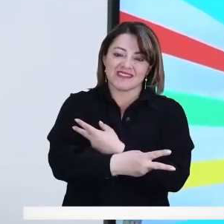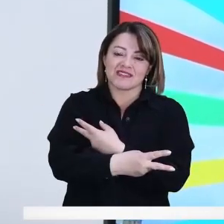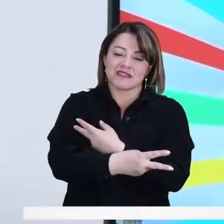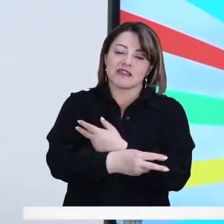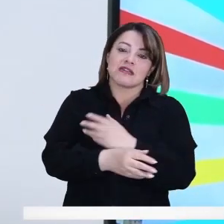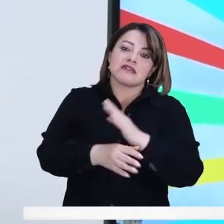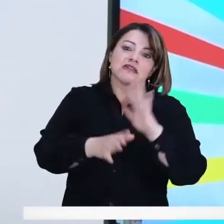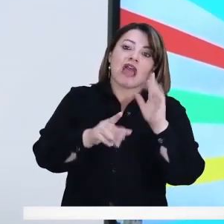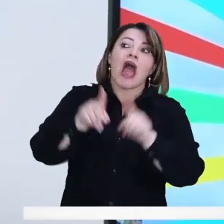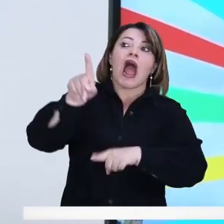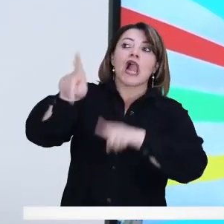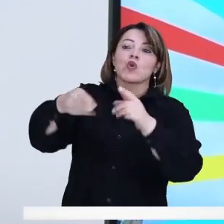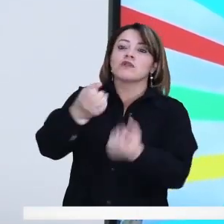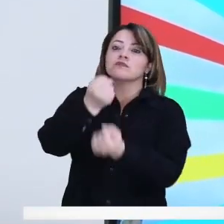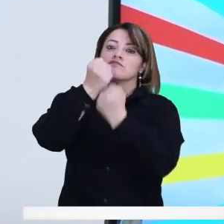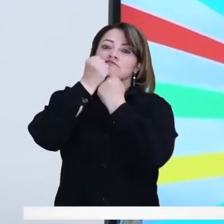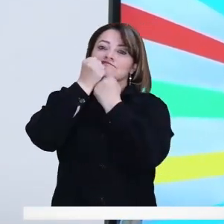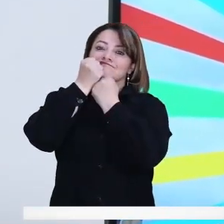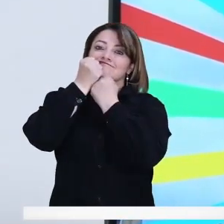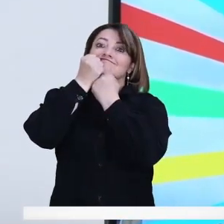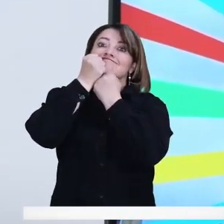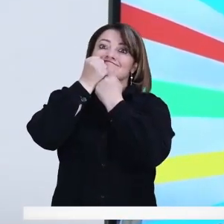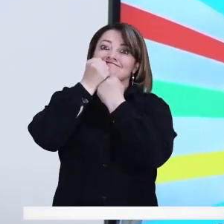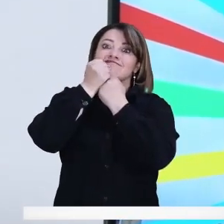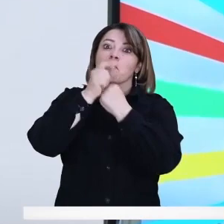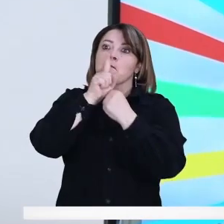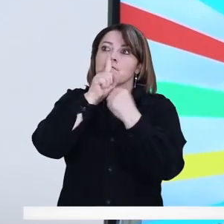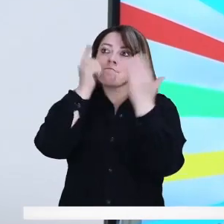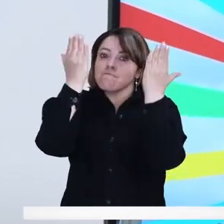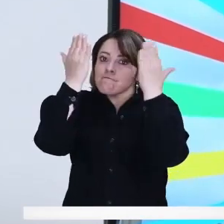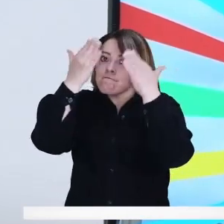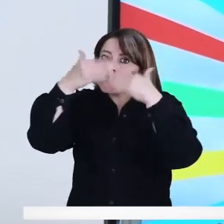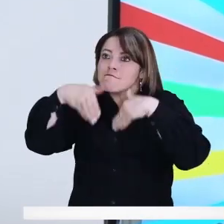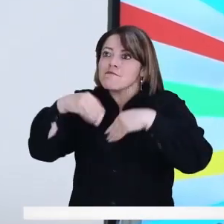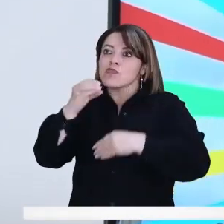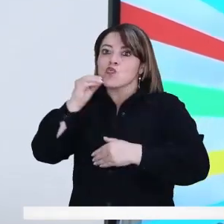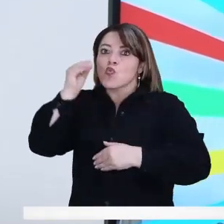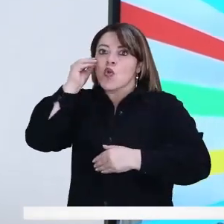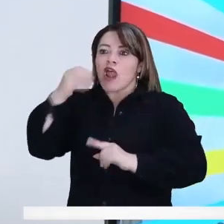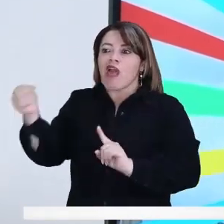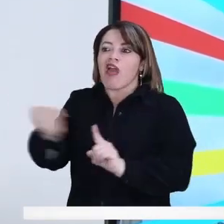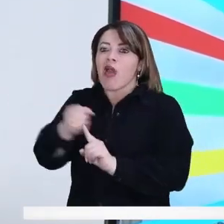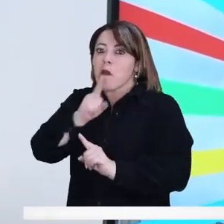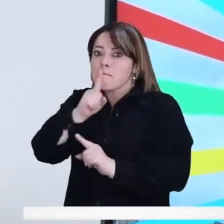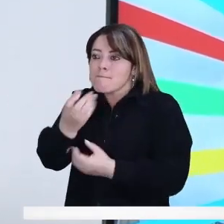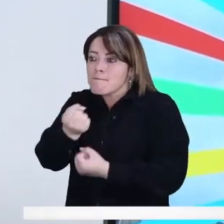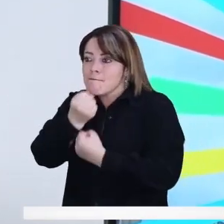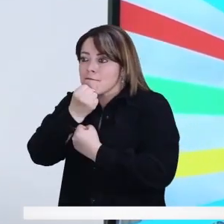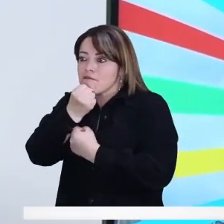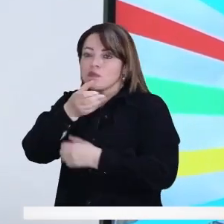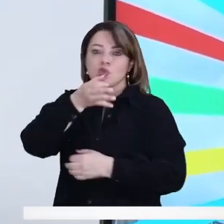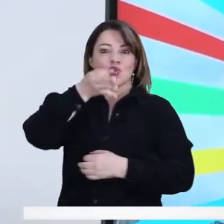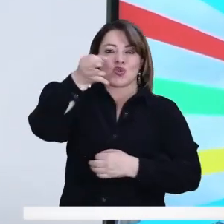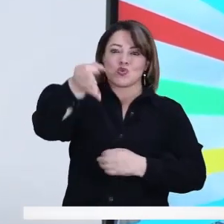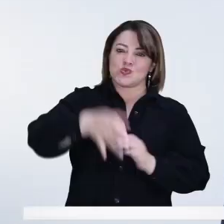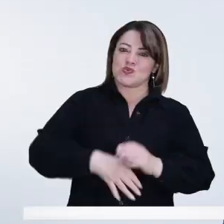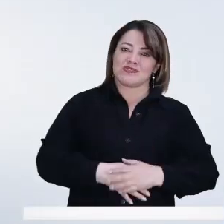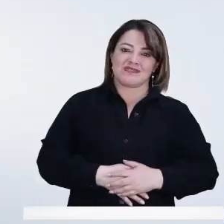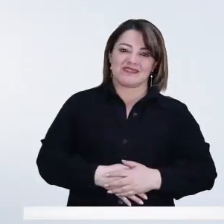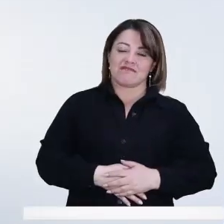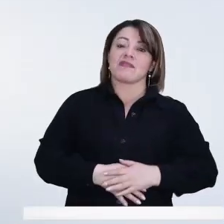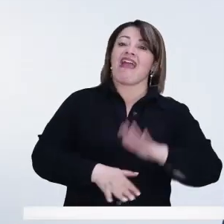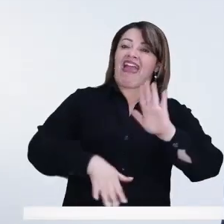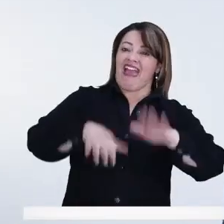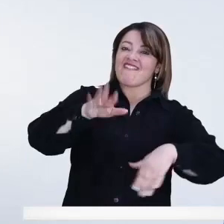yo creo que la mayor parte no denuncia. Exacto. Eso se queda ya escondido en el hogar, en las cuatro paredes del hogar.